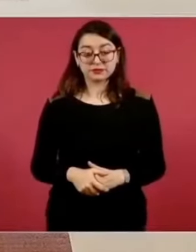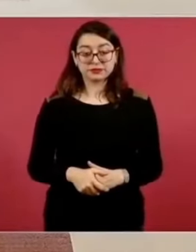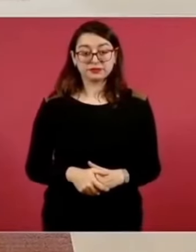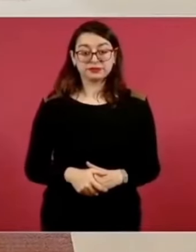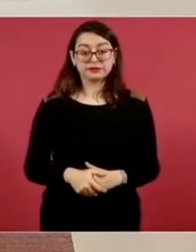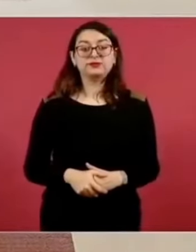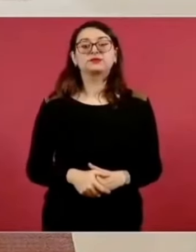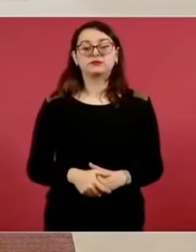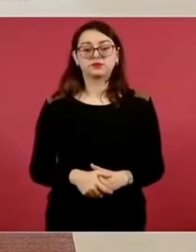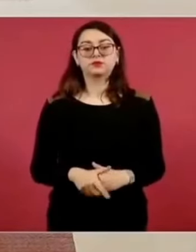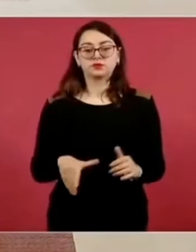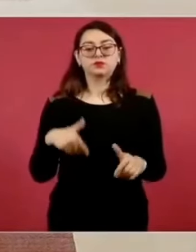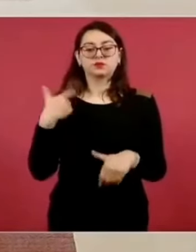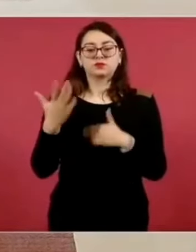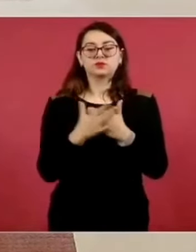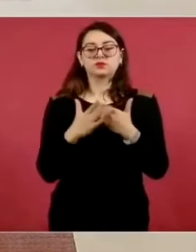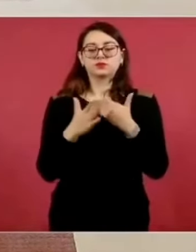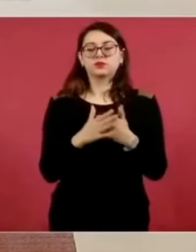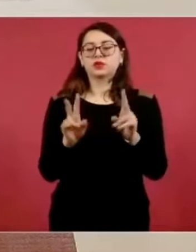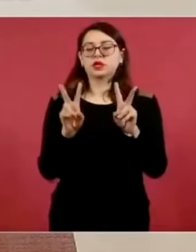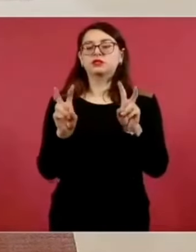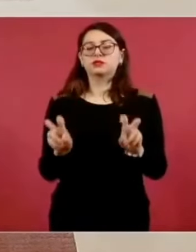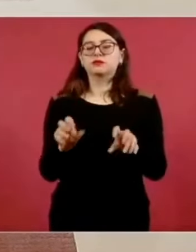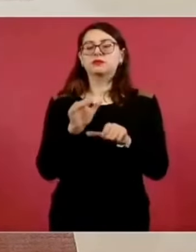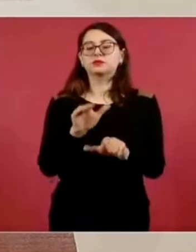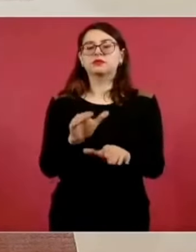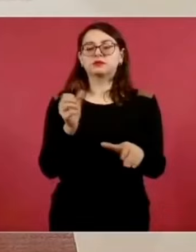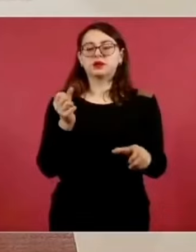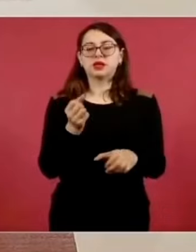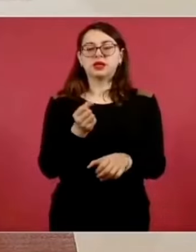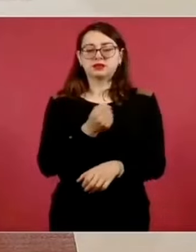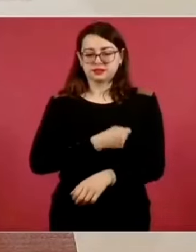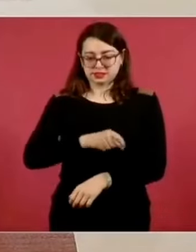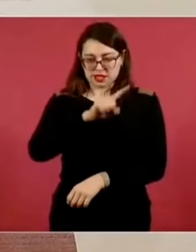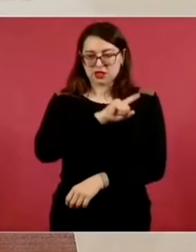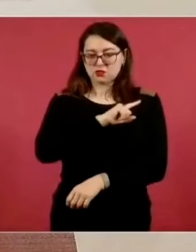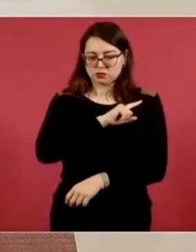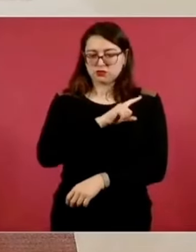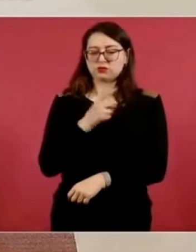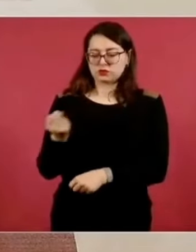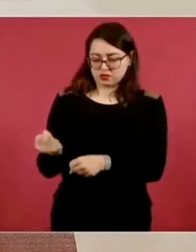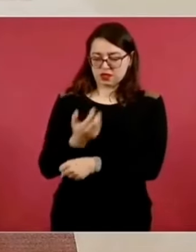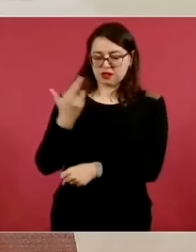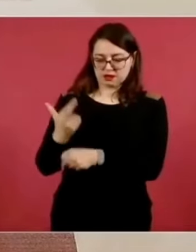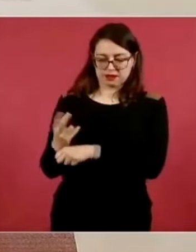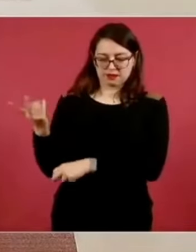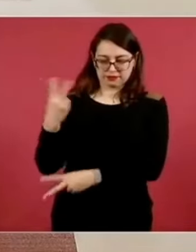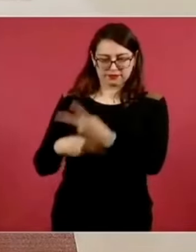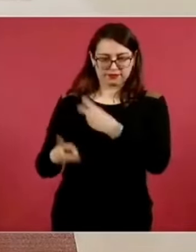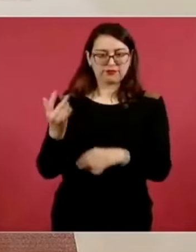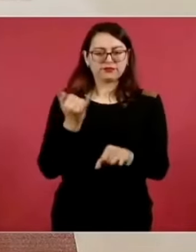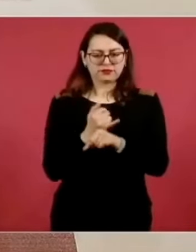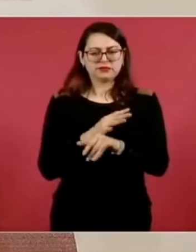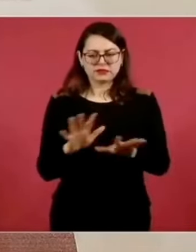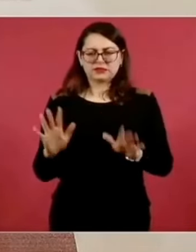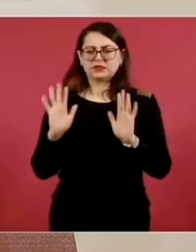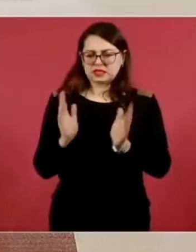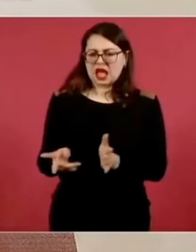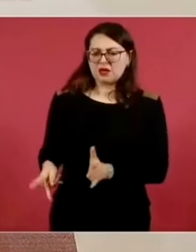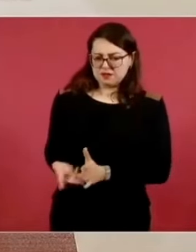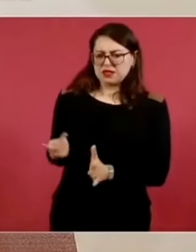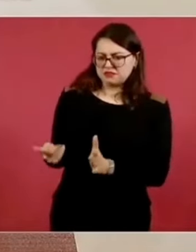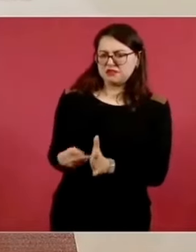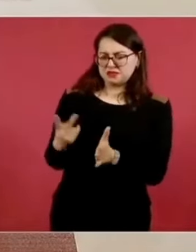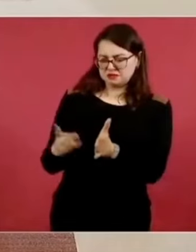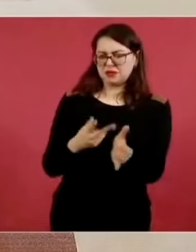corresponda informar sobre salud, aquí se ve, ese tema lo han estado tratando. Sí, y